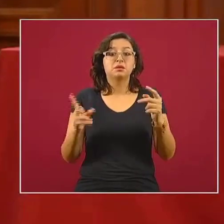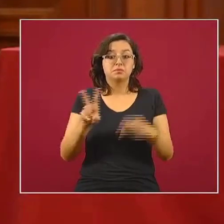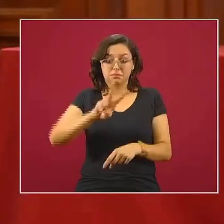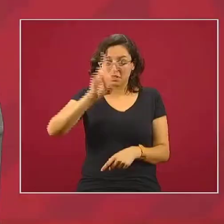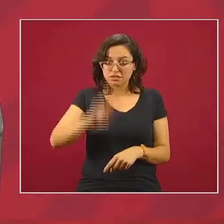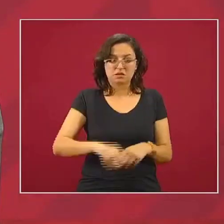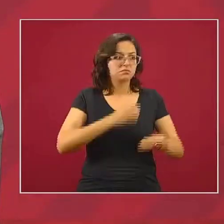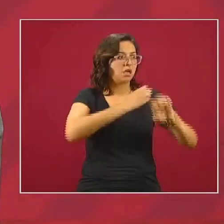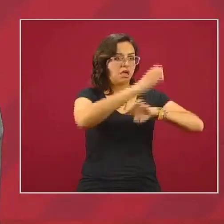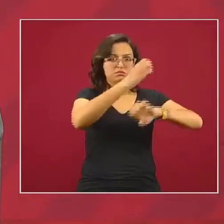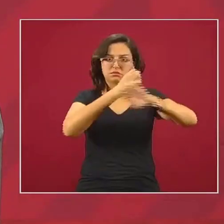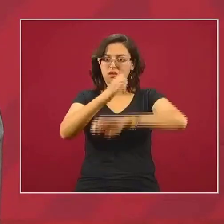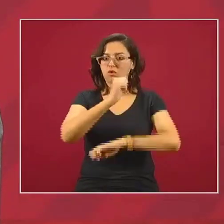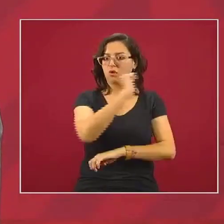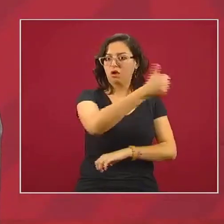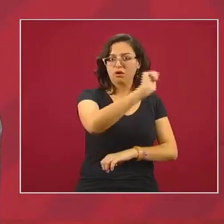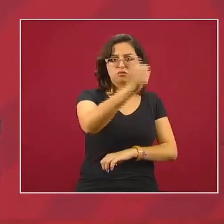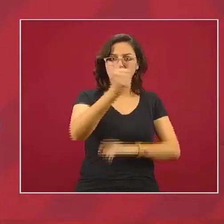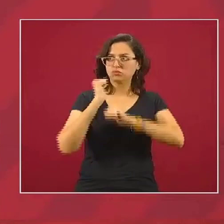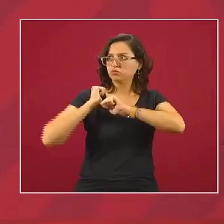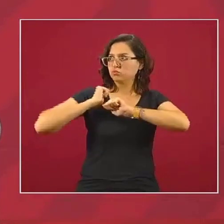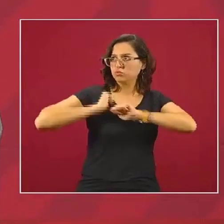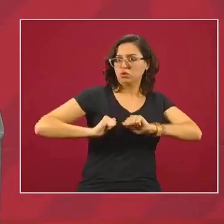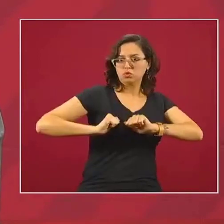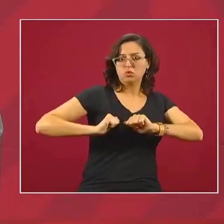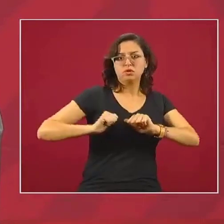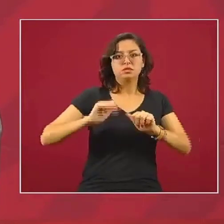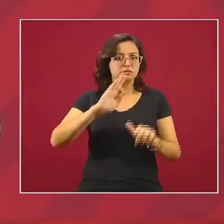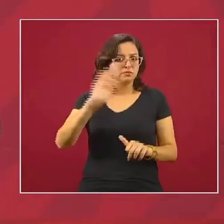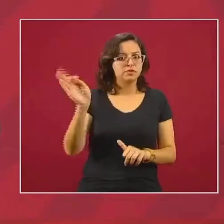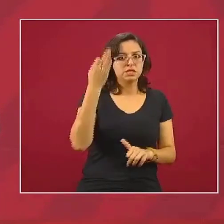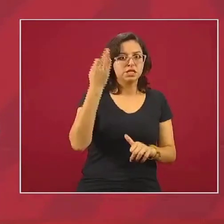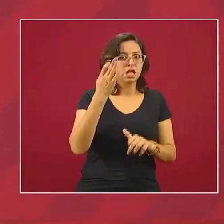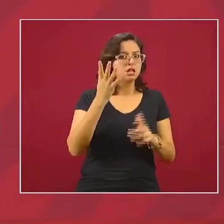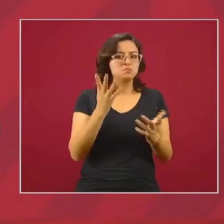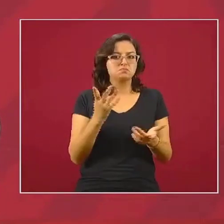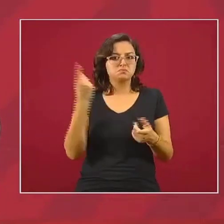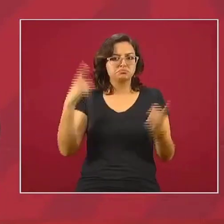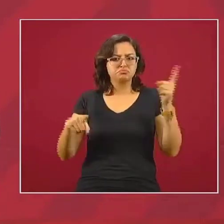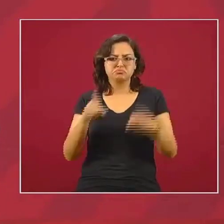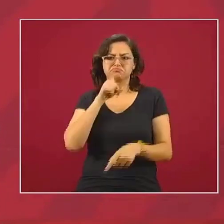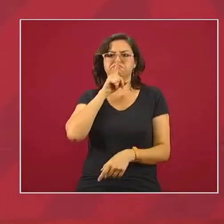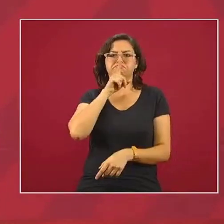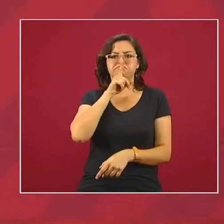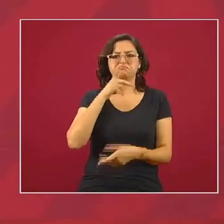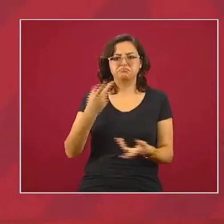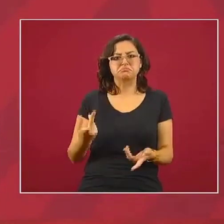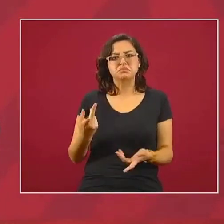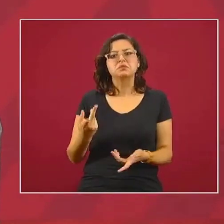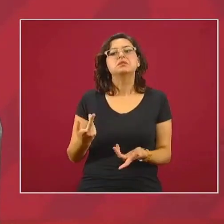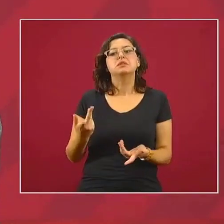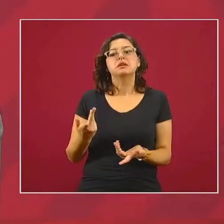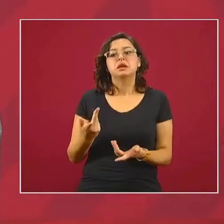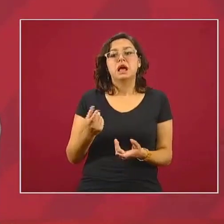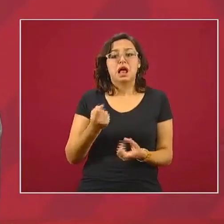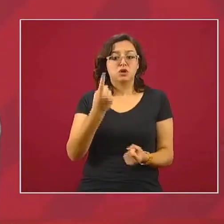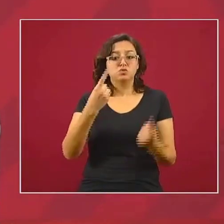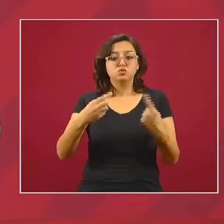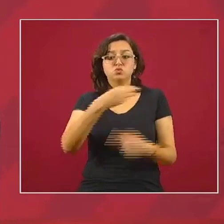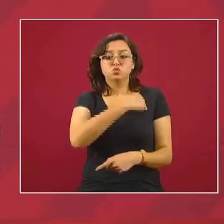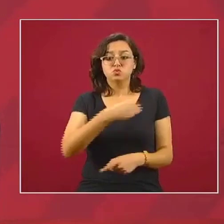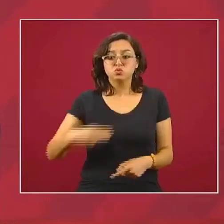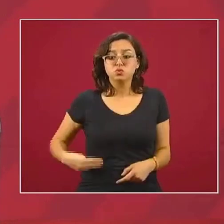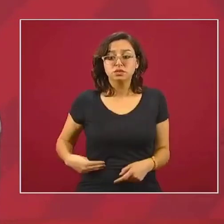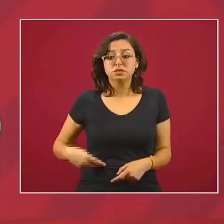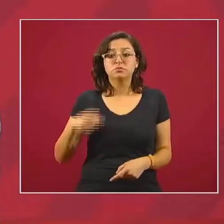federalismo. En el caso específico de los municipios de La Esperanza, muchos de ellos precisamente